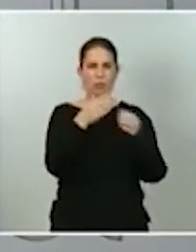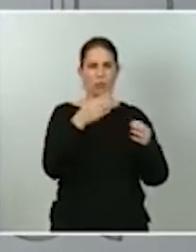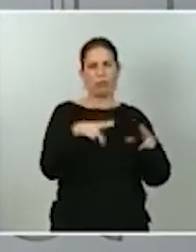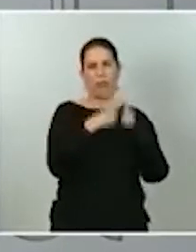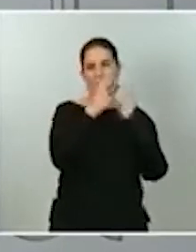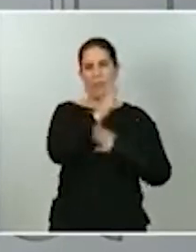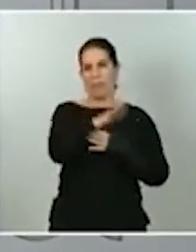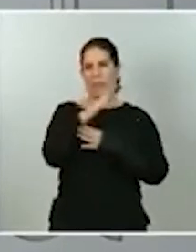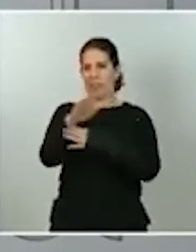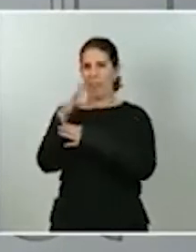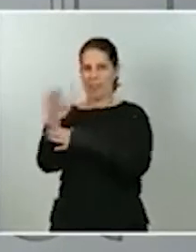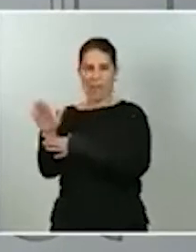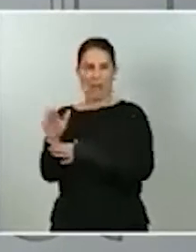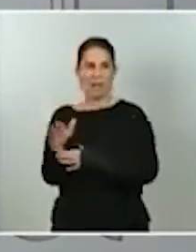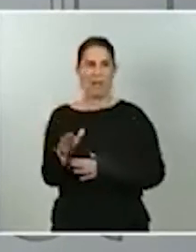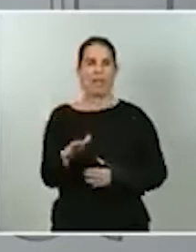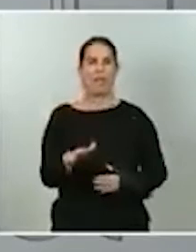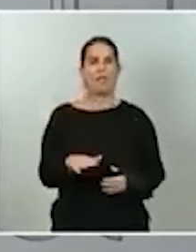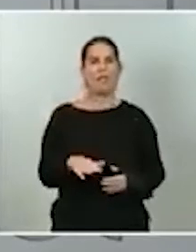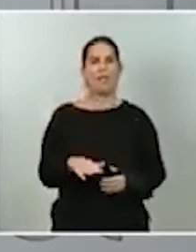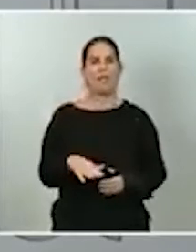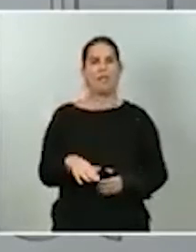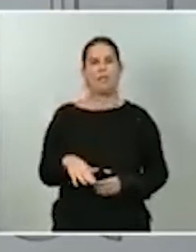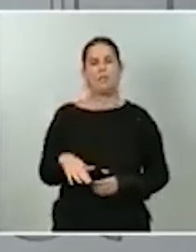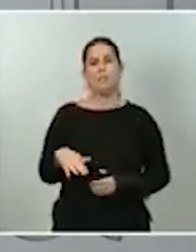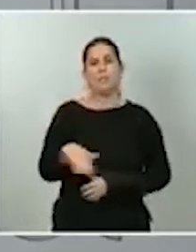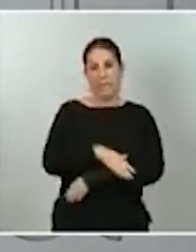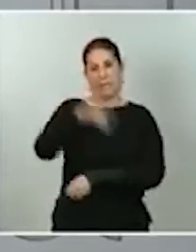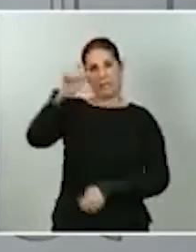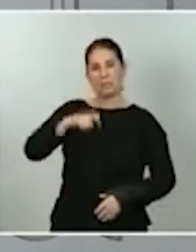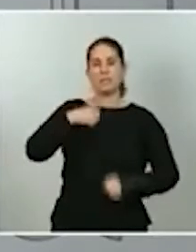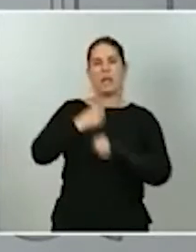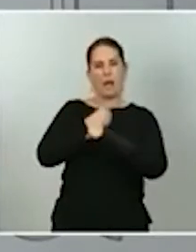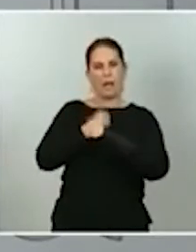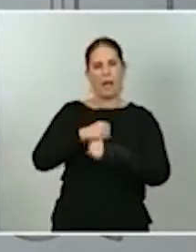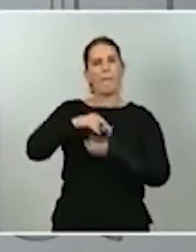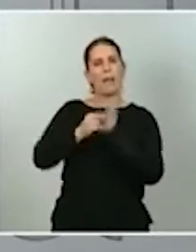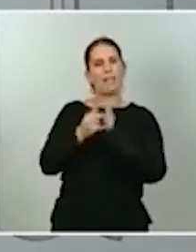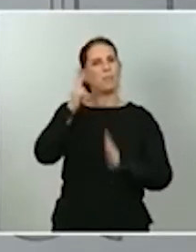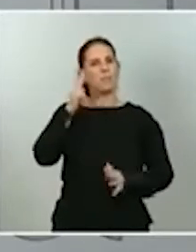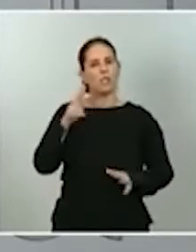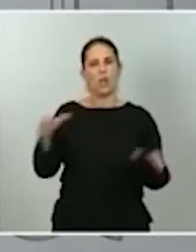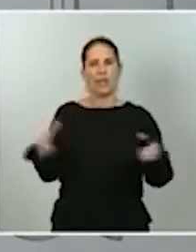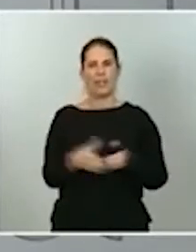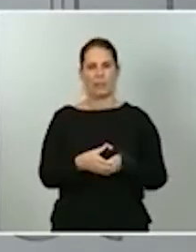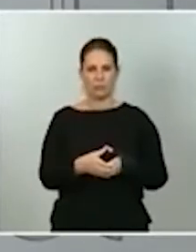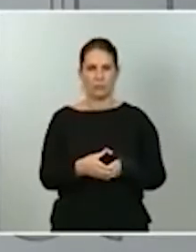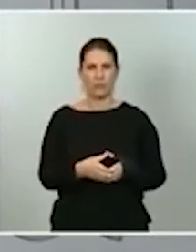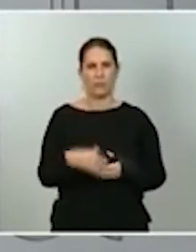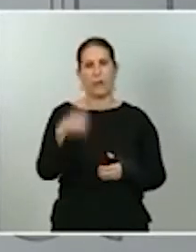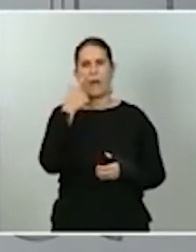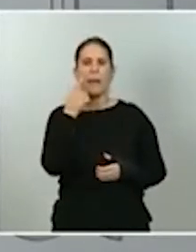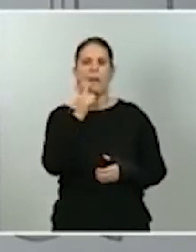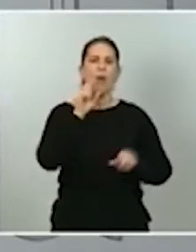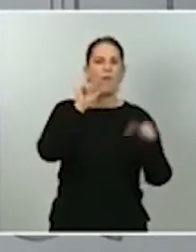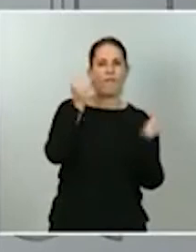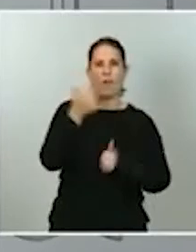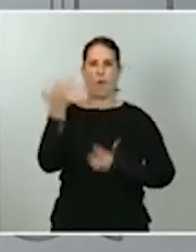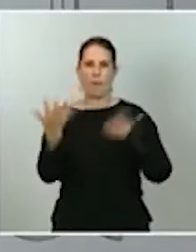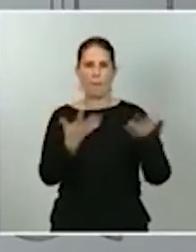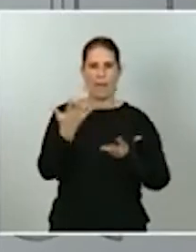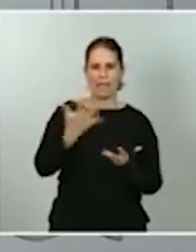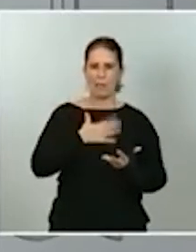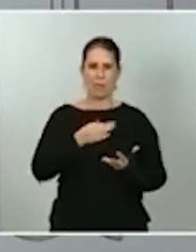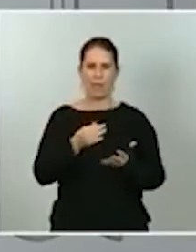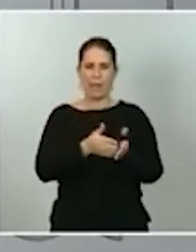propiamente, está trabajando en los planes de pensiones colectivos y está viendo de qué manera estos planes se pueden estimular, se